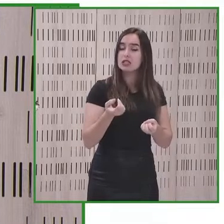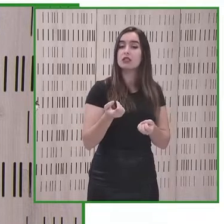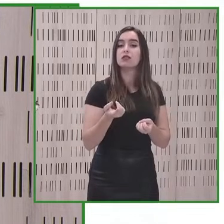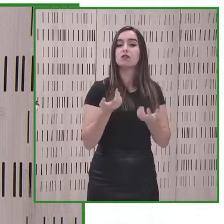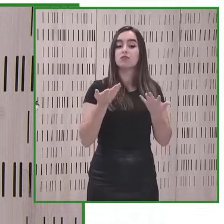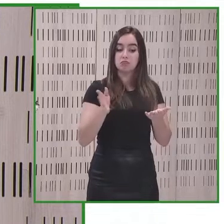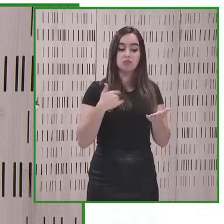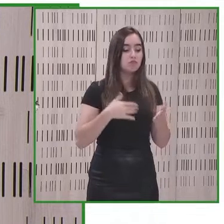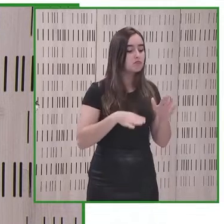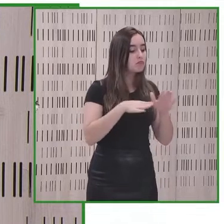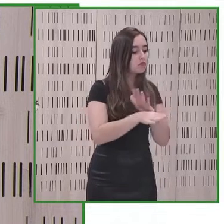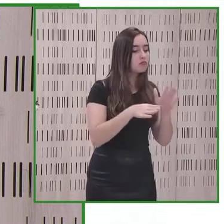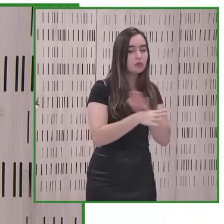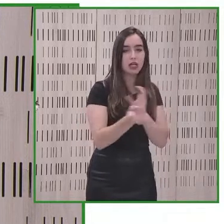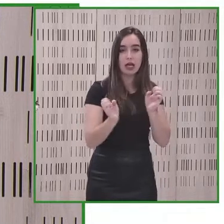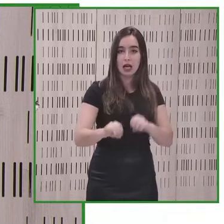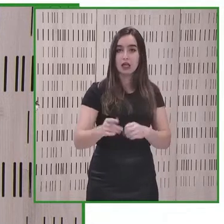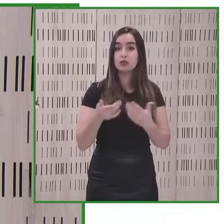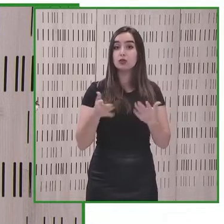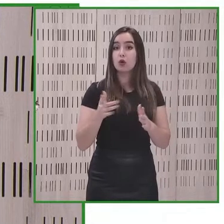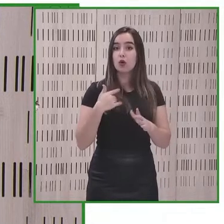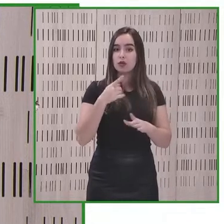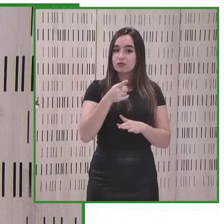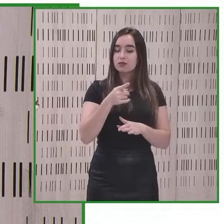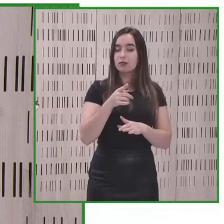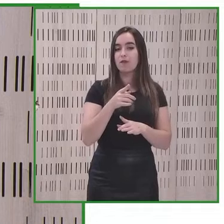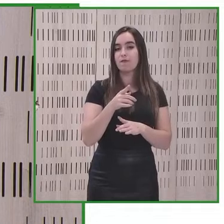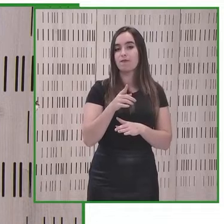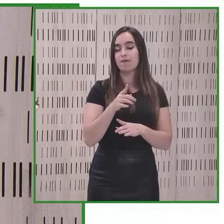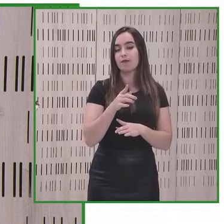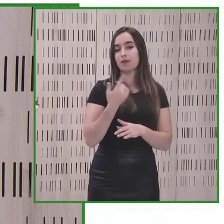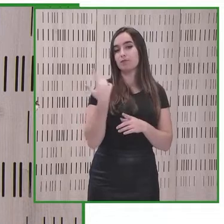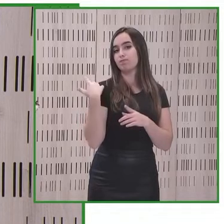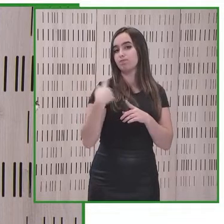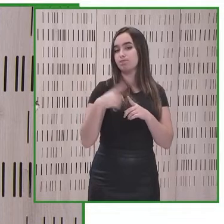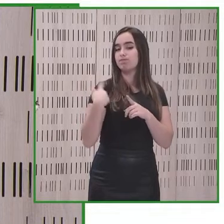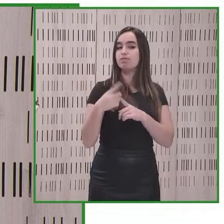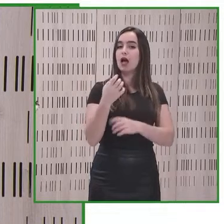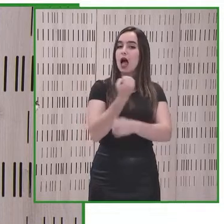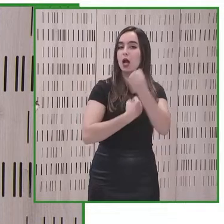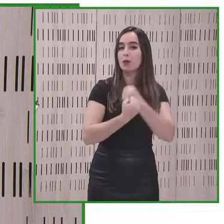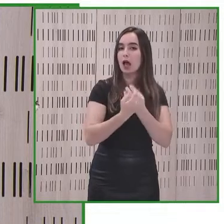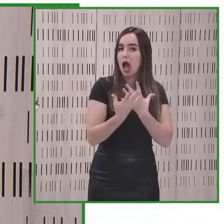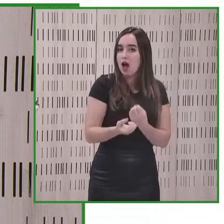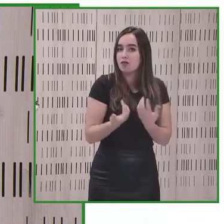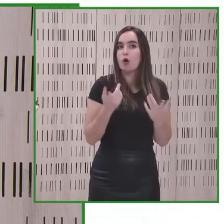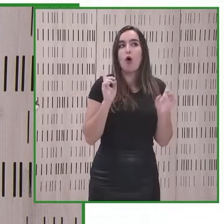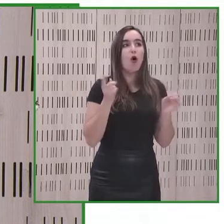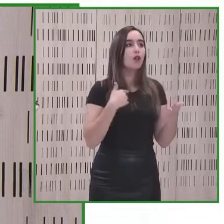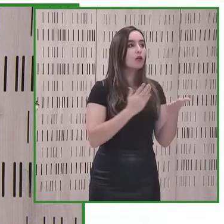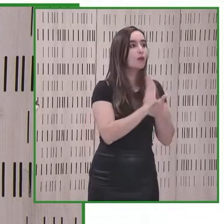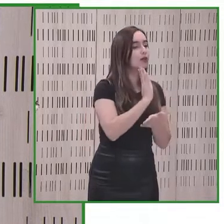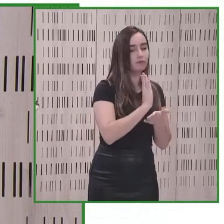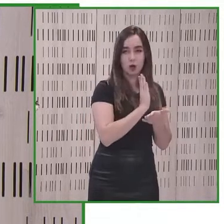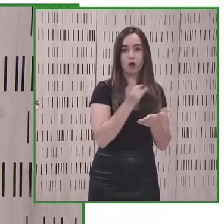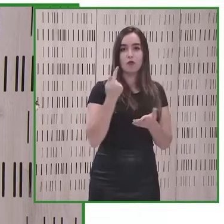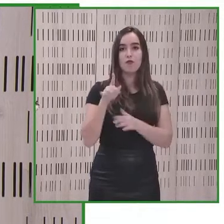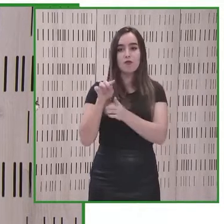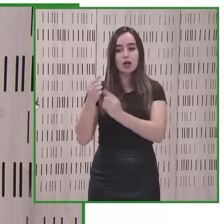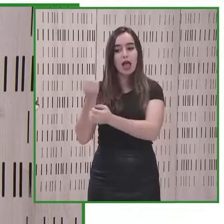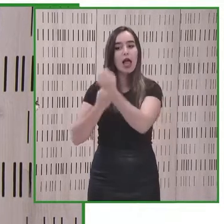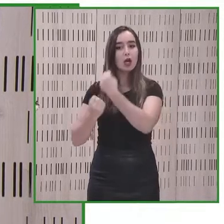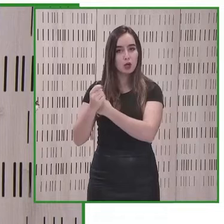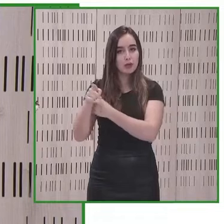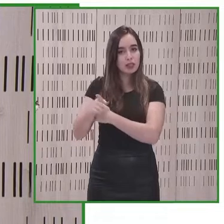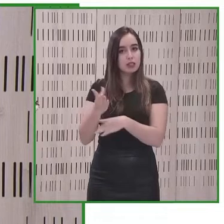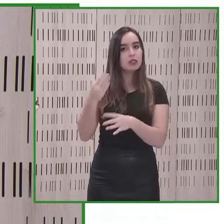estamos hablando realmente también de mover la economía también hay factores económicos no solamente los de derechos que son los que es que yo me podía quedar pero también pensando